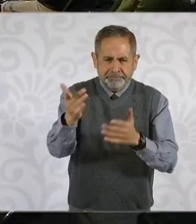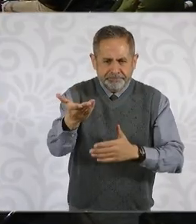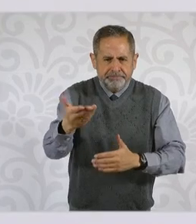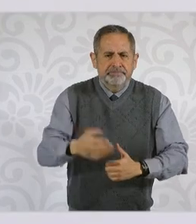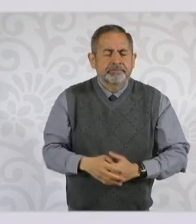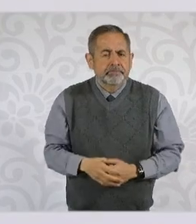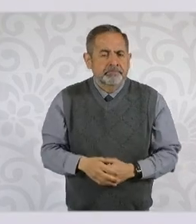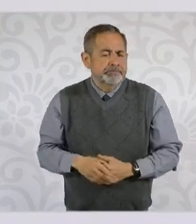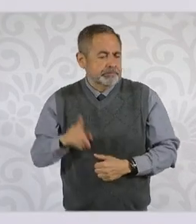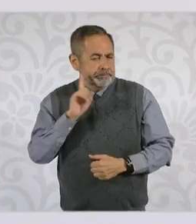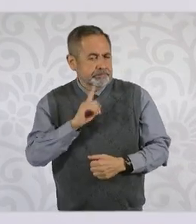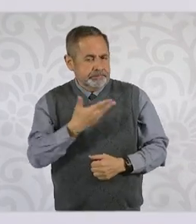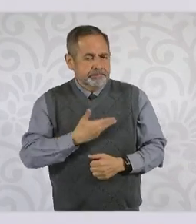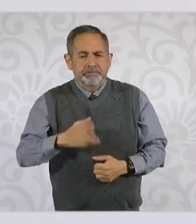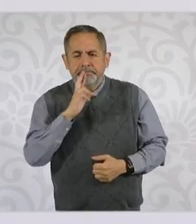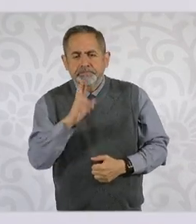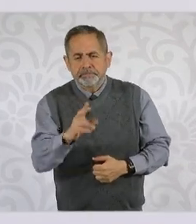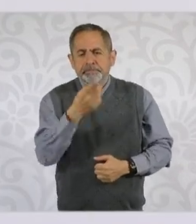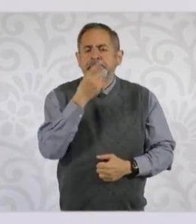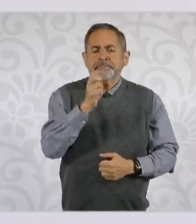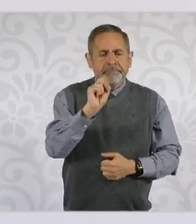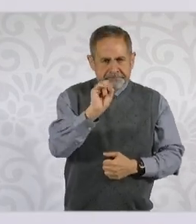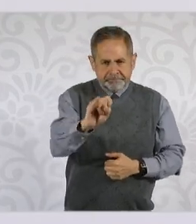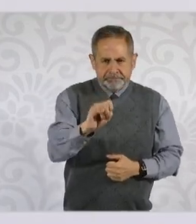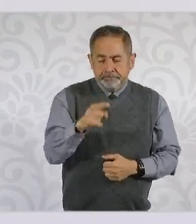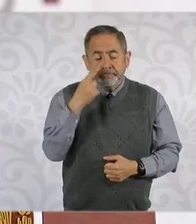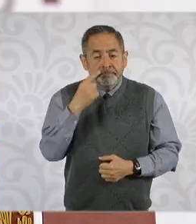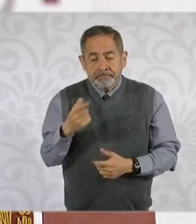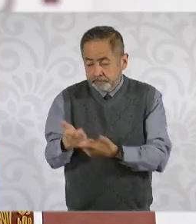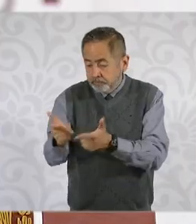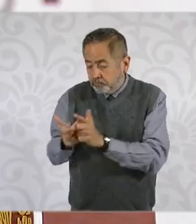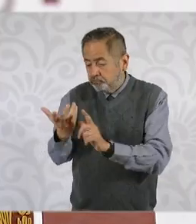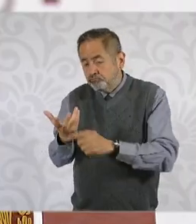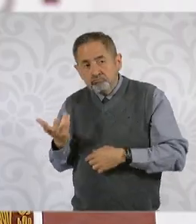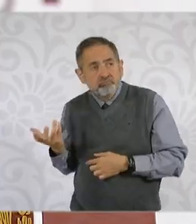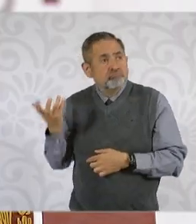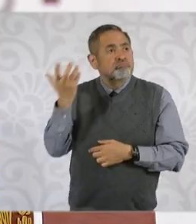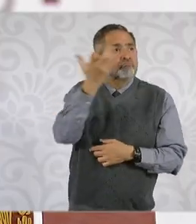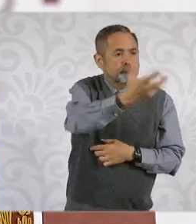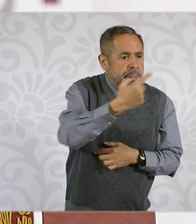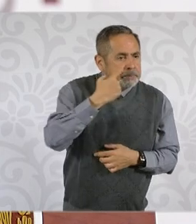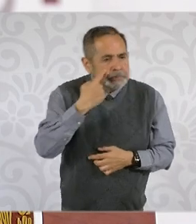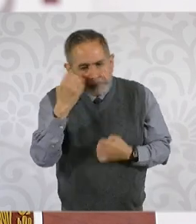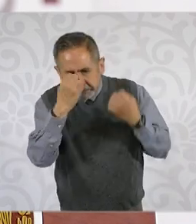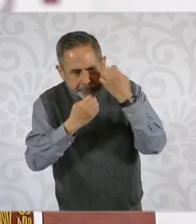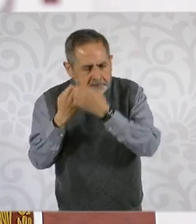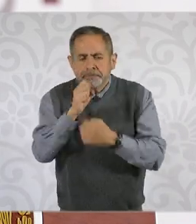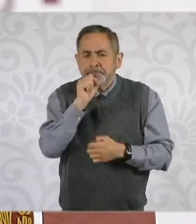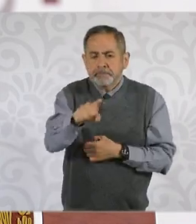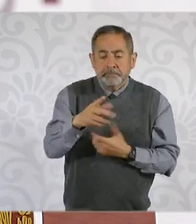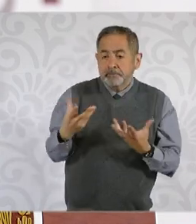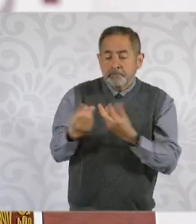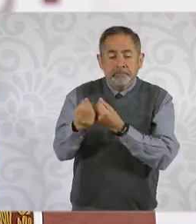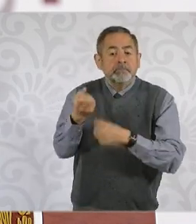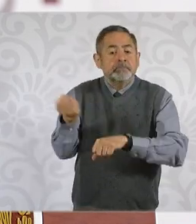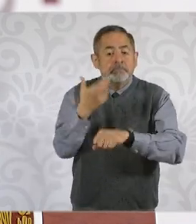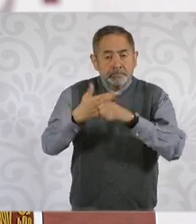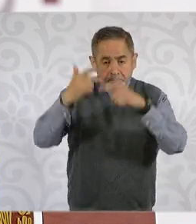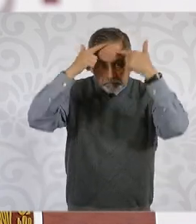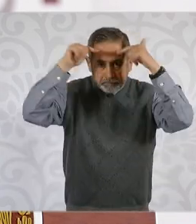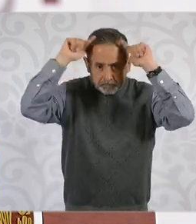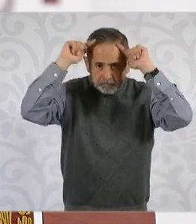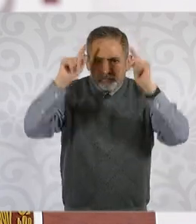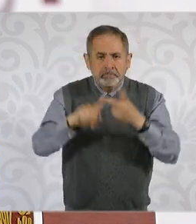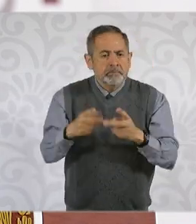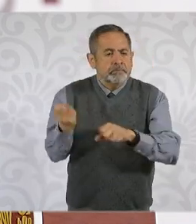Sí, el objetivo de estas… Tiene varios objetivos las visitas. También estuvo el secretario de Marina con el secretario de